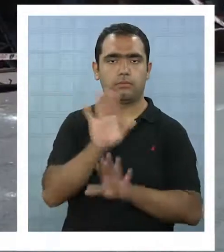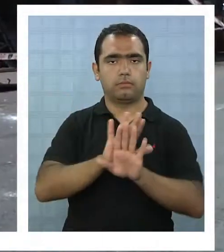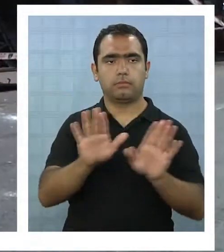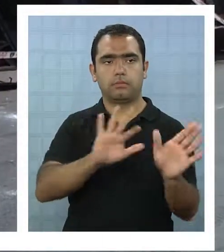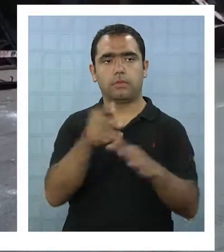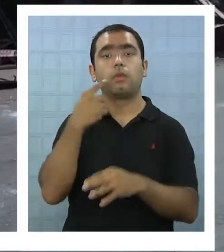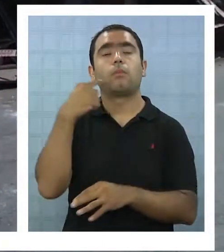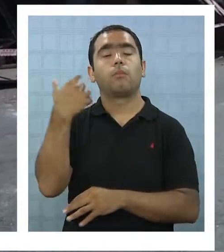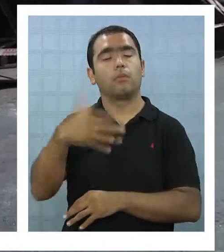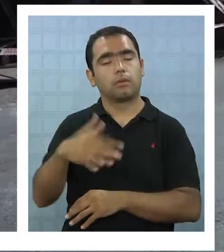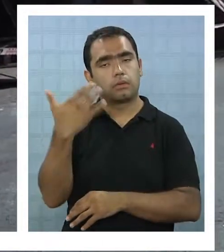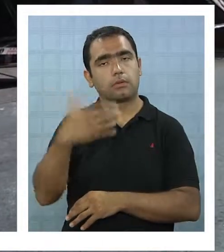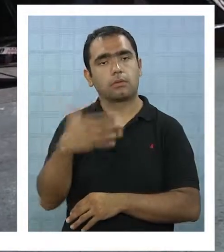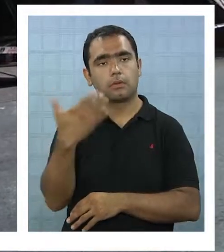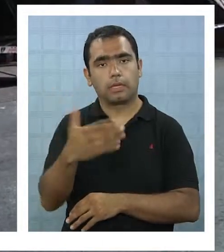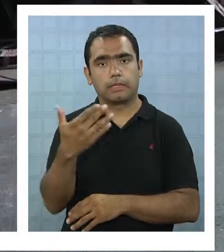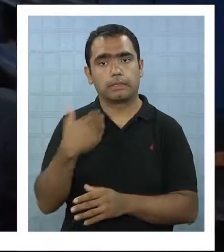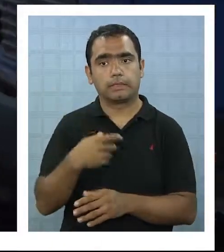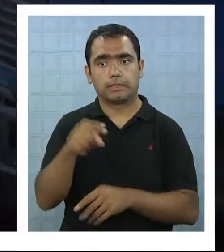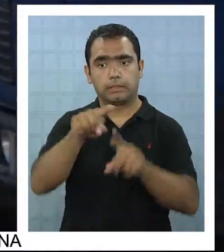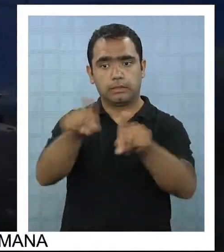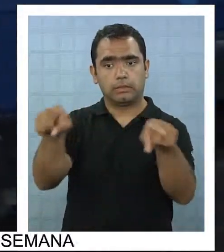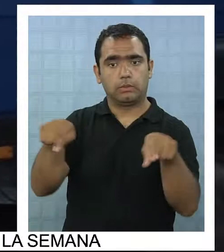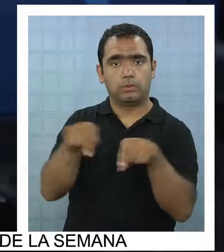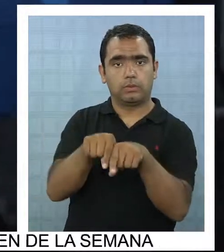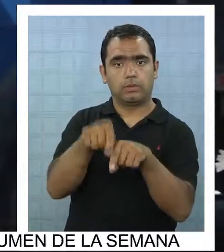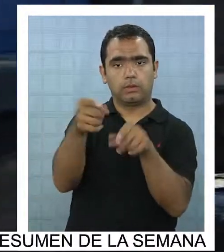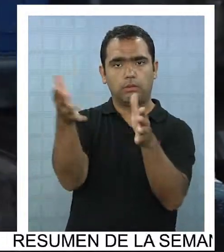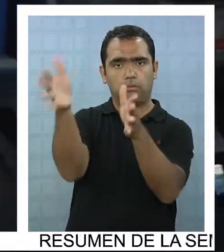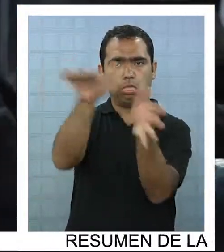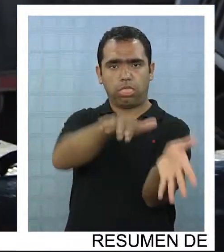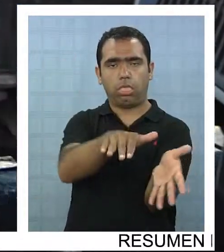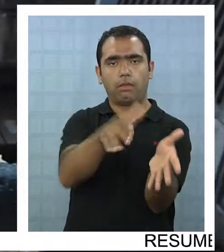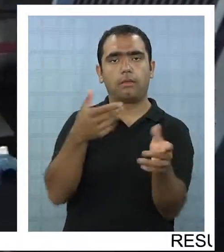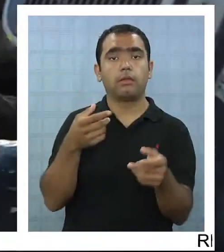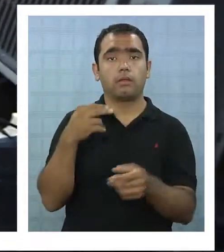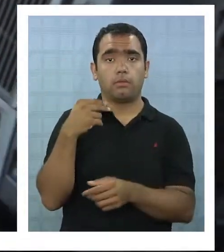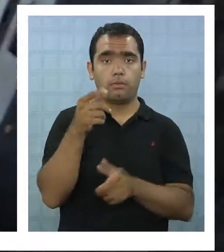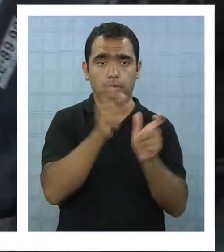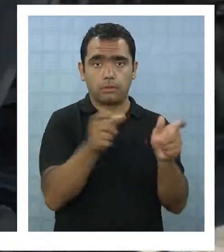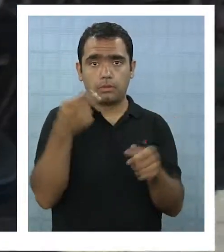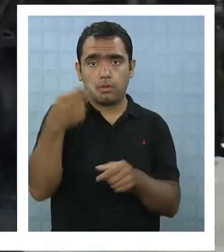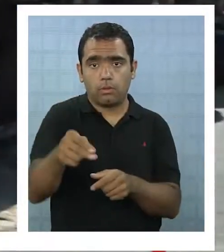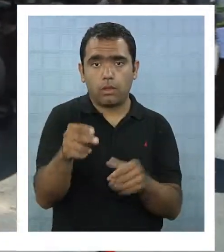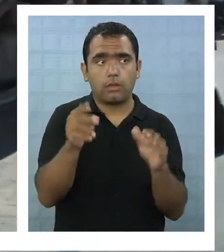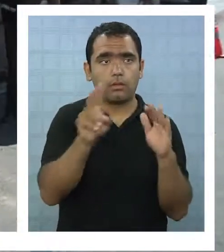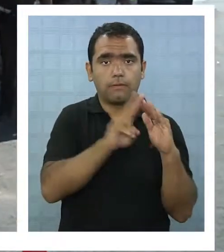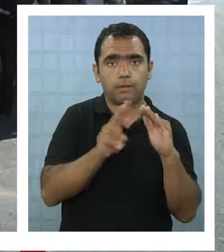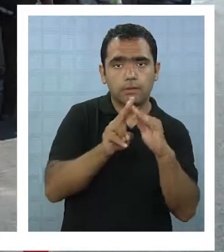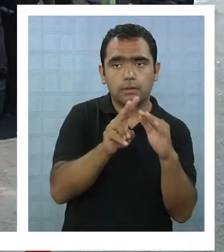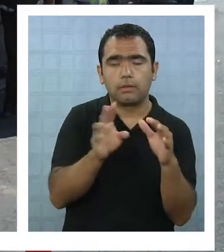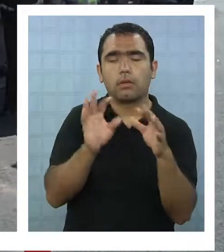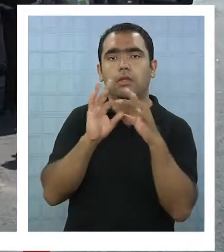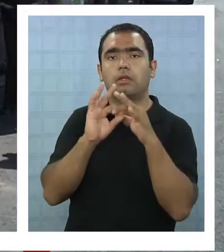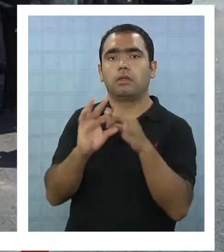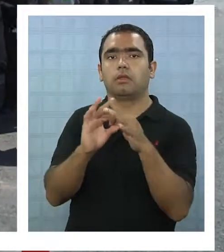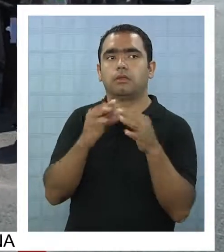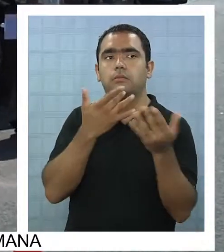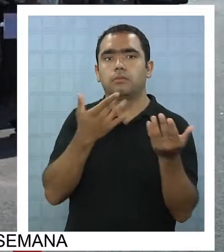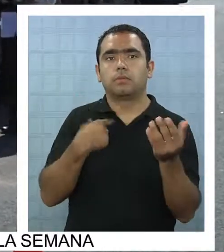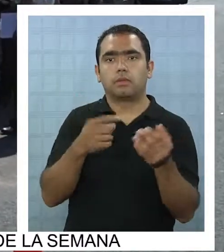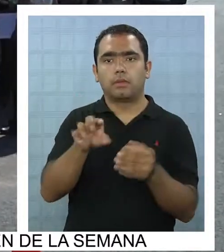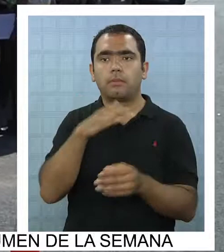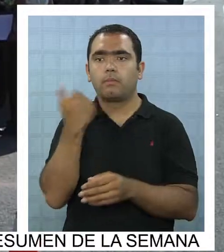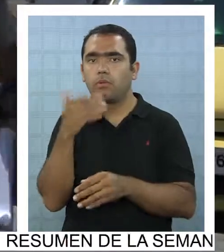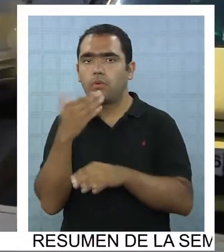desmoronado. Sus dueños y vecinos solo agradecen que esto no haya dejado pérdidas humanas, ya que en el lugar se encontraban tres